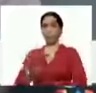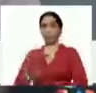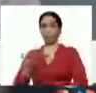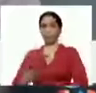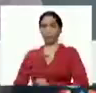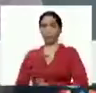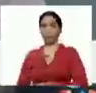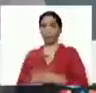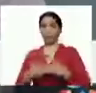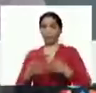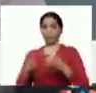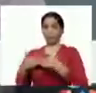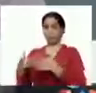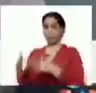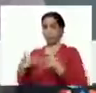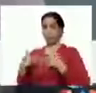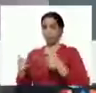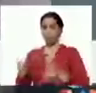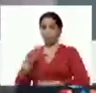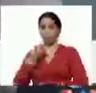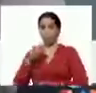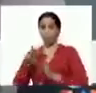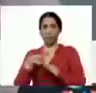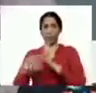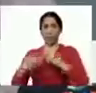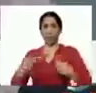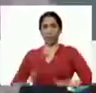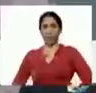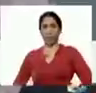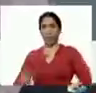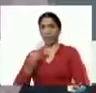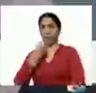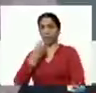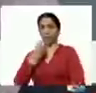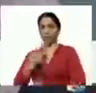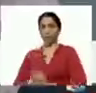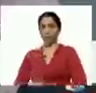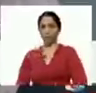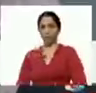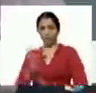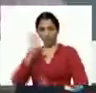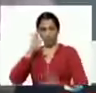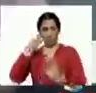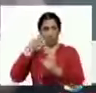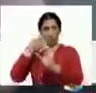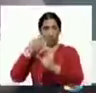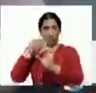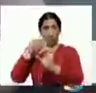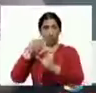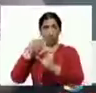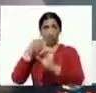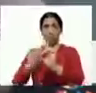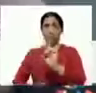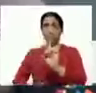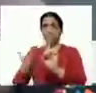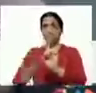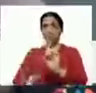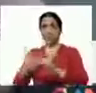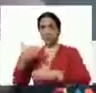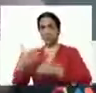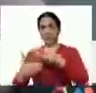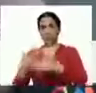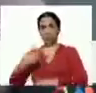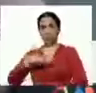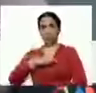garantizar la seguridad alimentaria el derecho humano y alimentación y en el marco de este importante avance